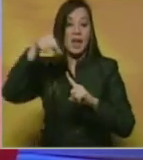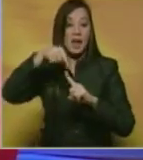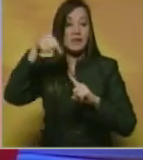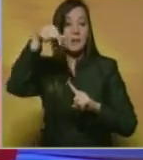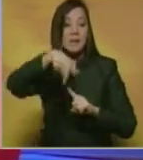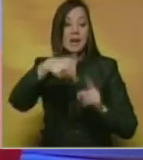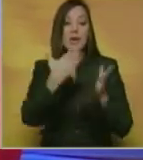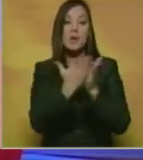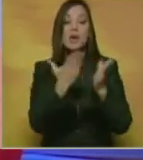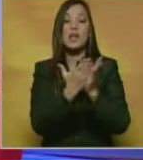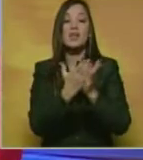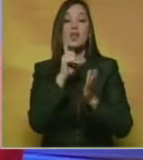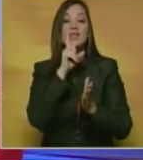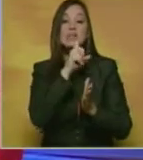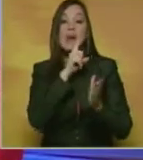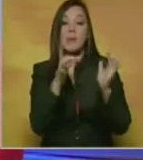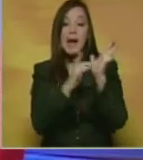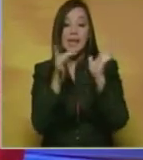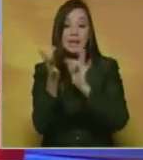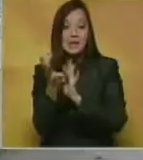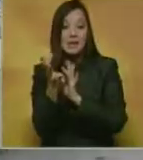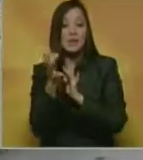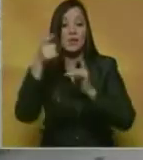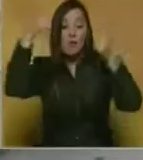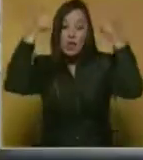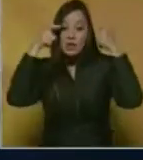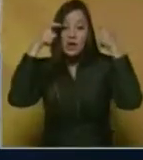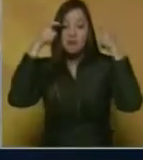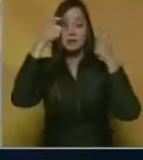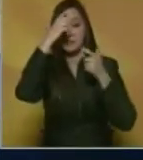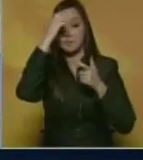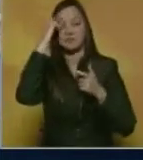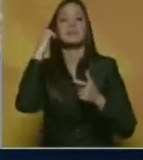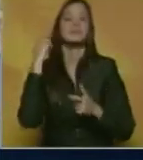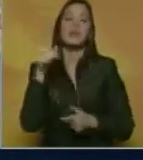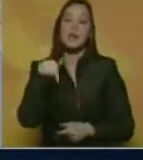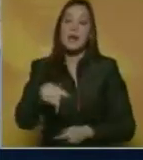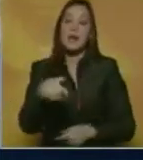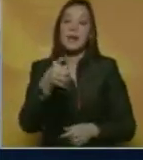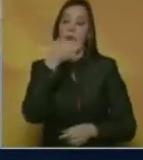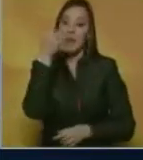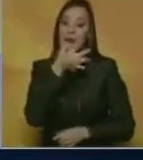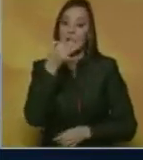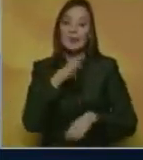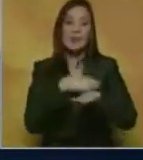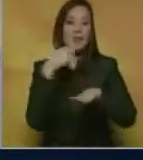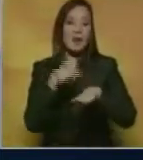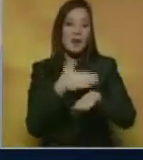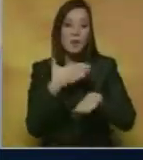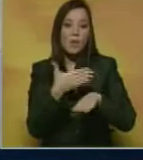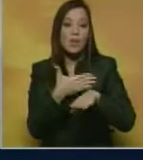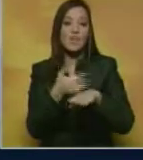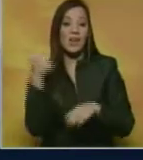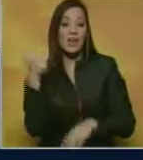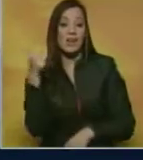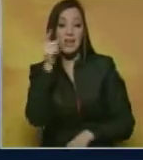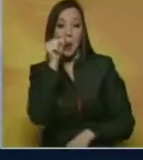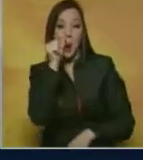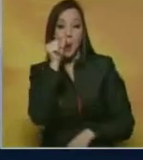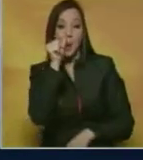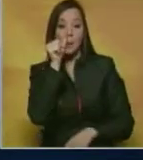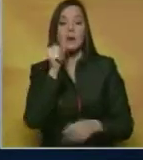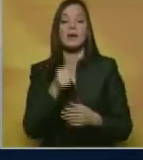en Caracas. Euclides Sotillo nos amplía la información. El hecho se registró la tarde de este jueves cuando presuntamente este hombre,